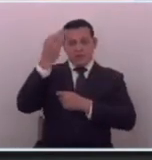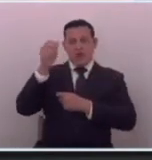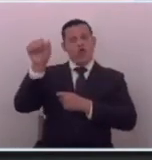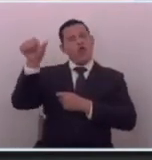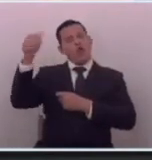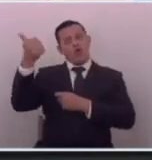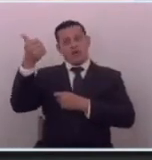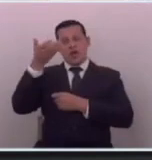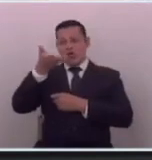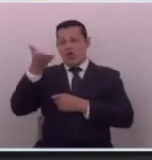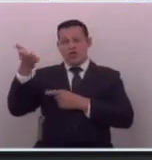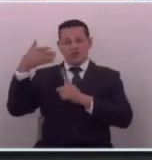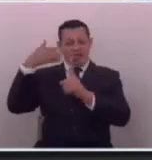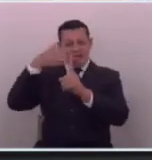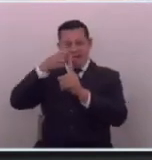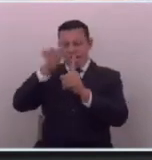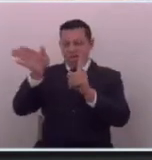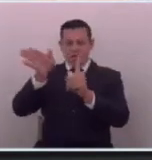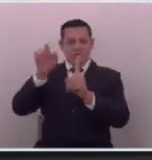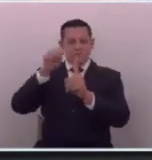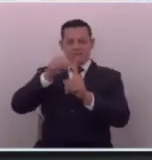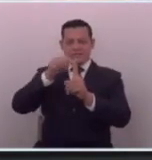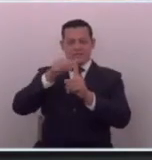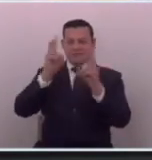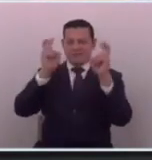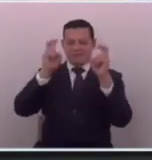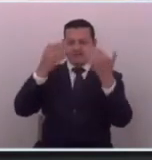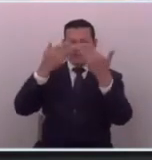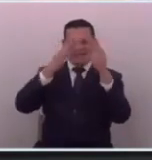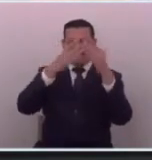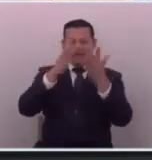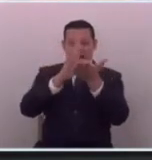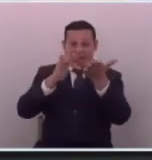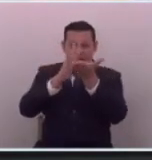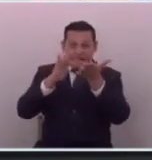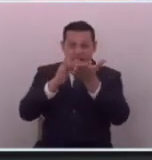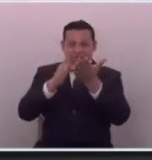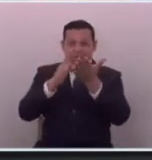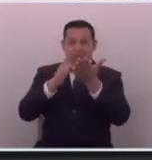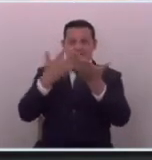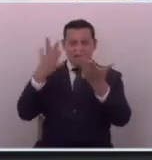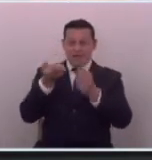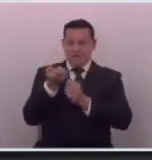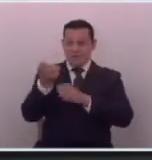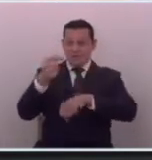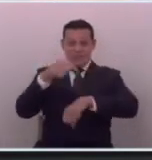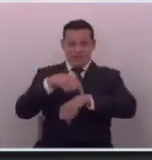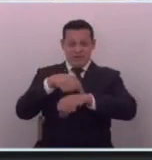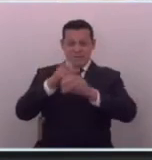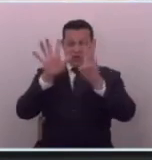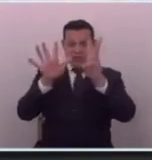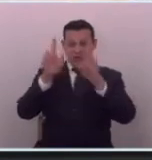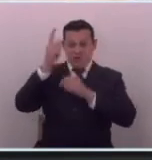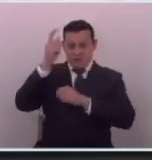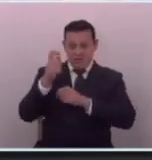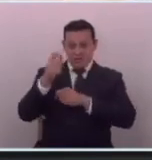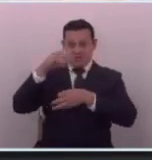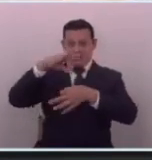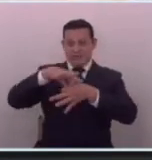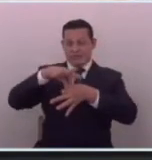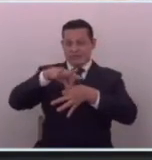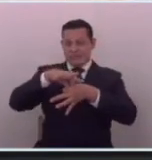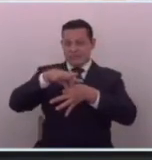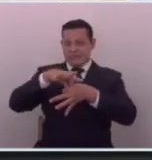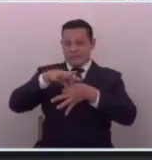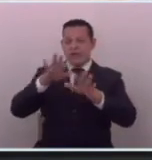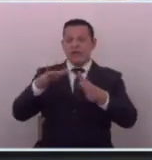otro tipo de cosas como siempre se salen por otros temas aprovechando como ya estamos estamos a ocho meses de las elecciones